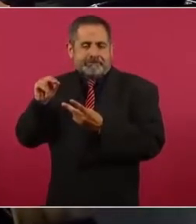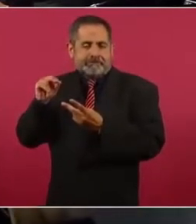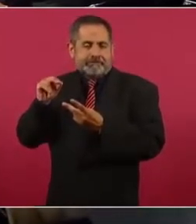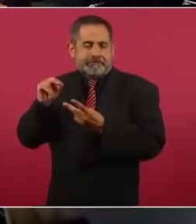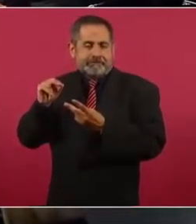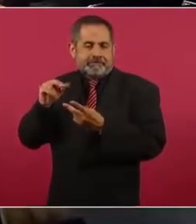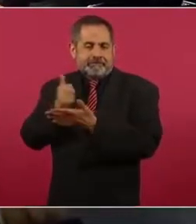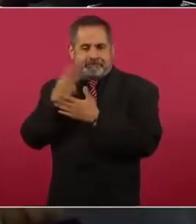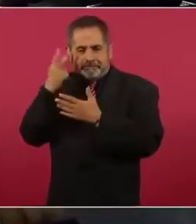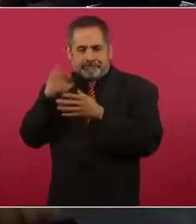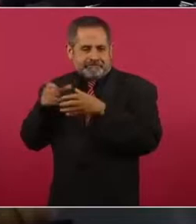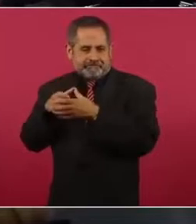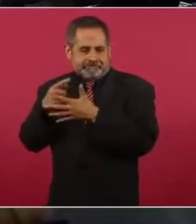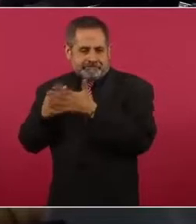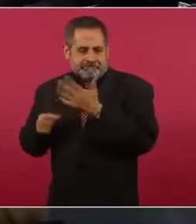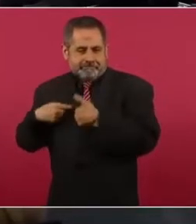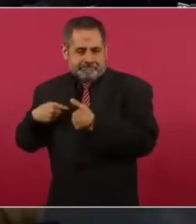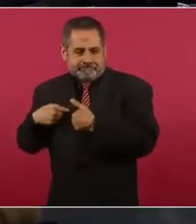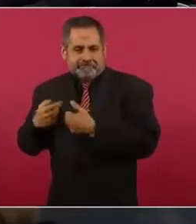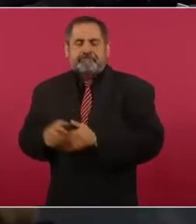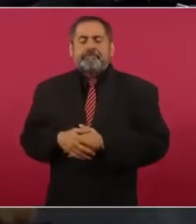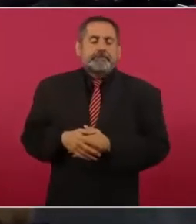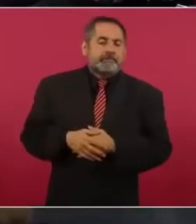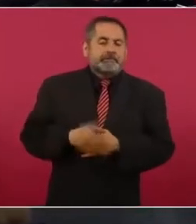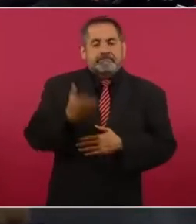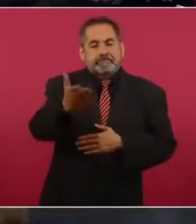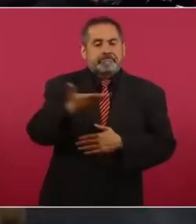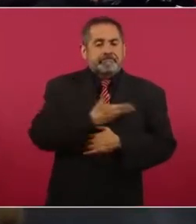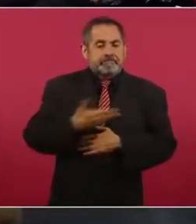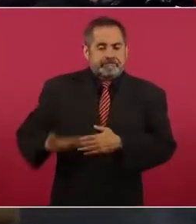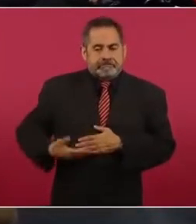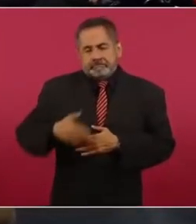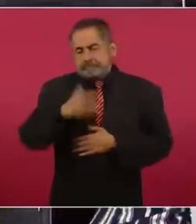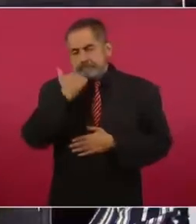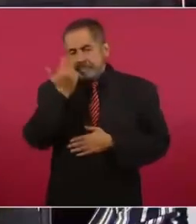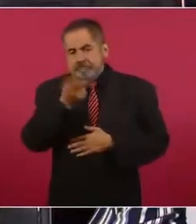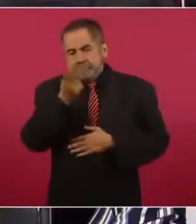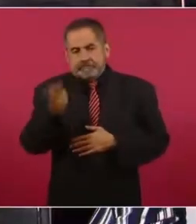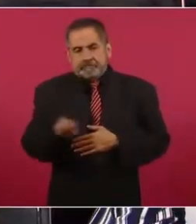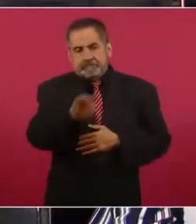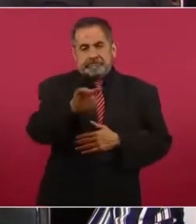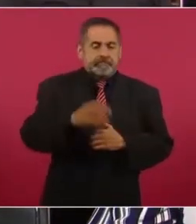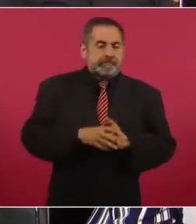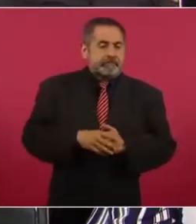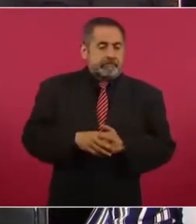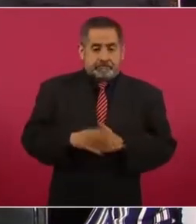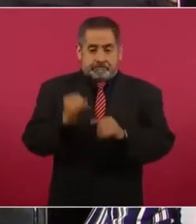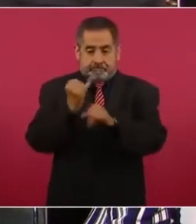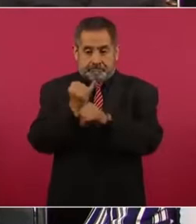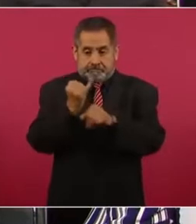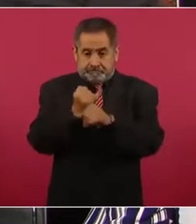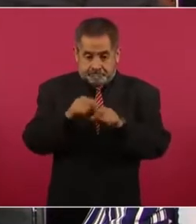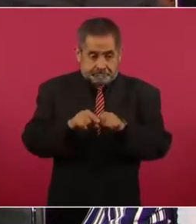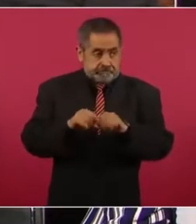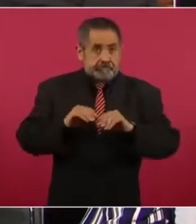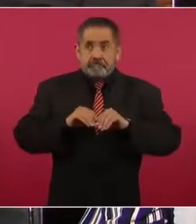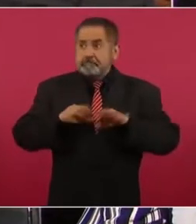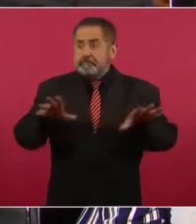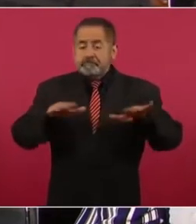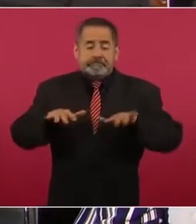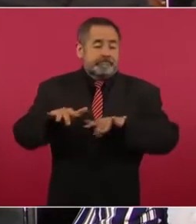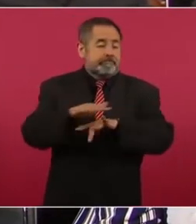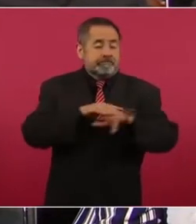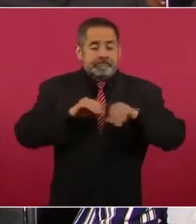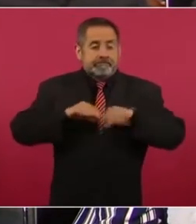Petrolera y Ciudad de México. Señor presidente, quisiera preguntarle, en redes sociales está circulando ya